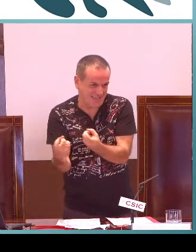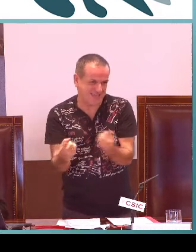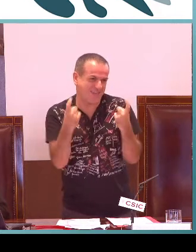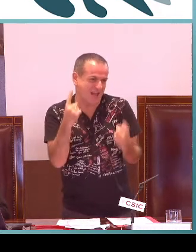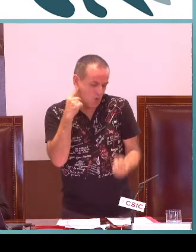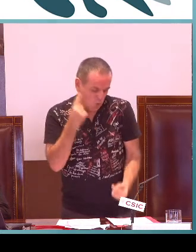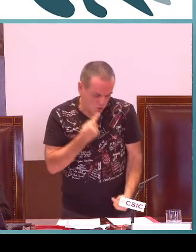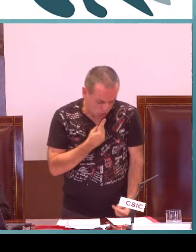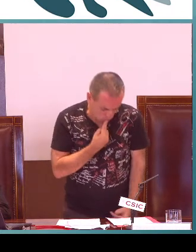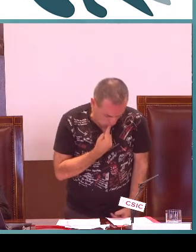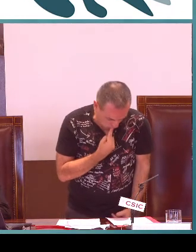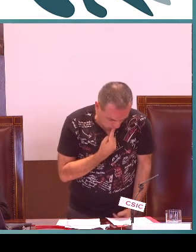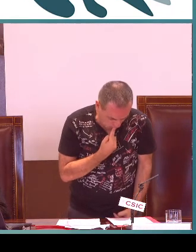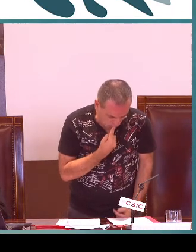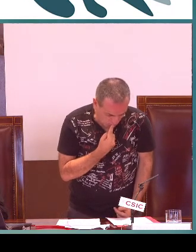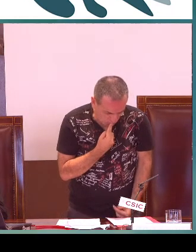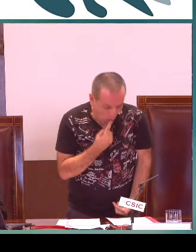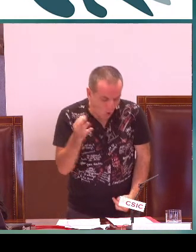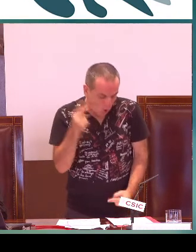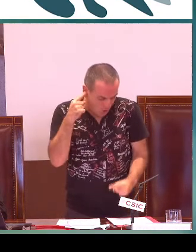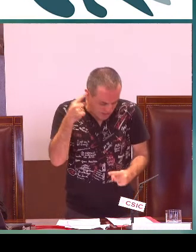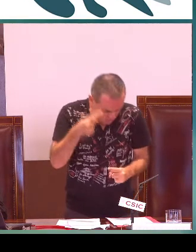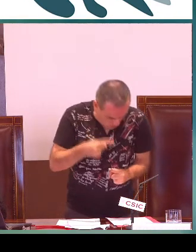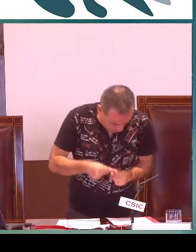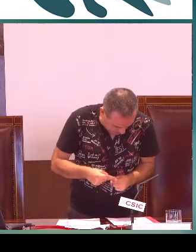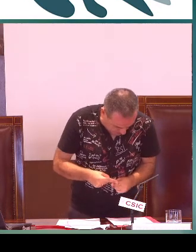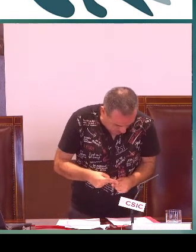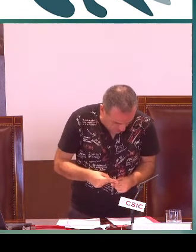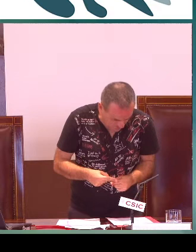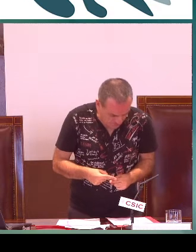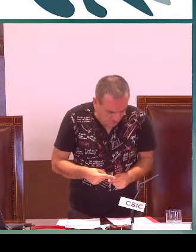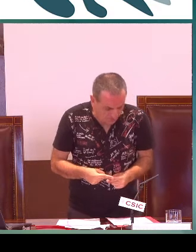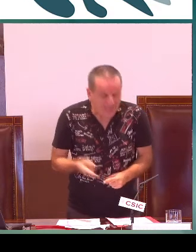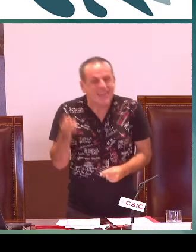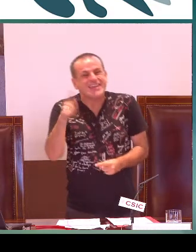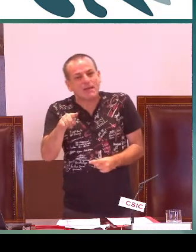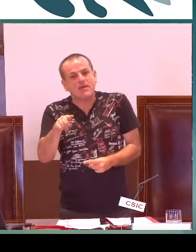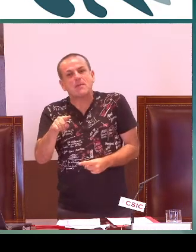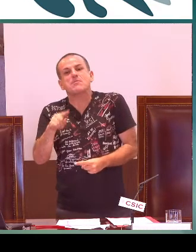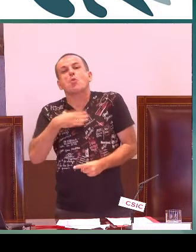dependiendo de las necesidades del alumnado sordo o hipoacúsico.